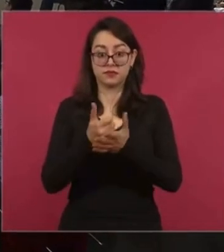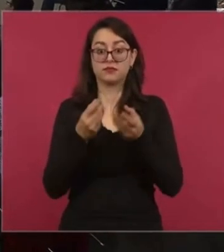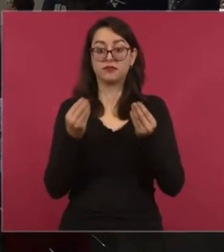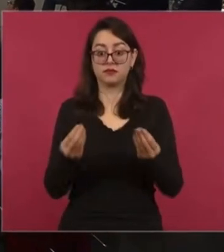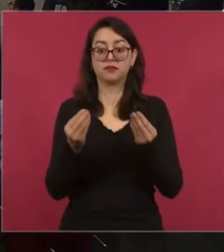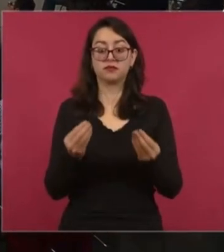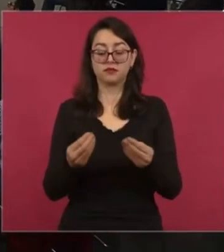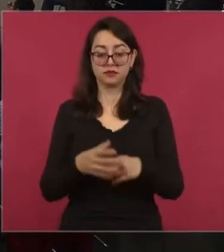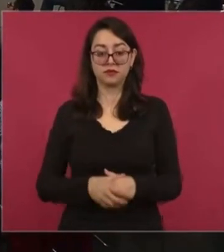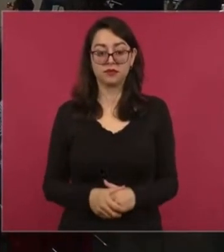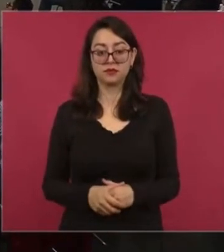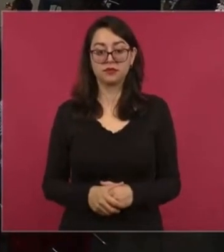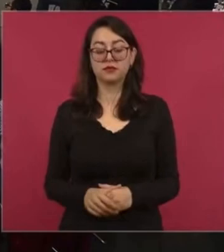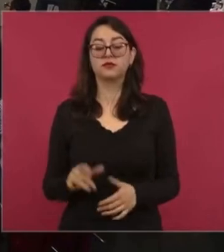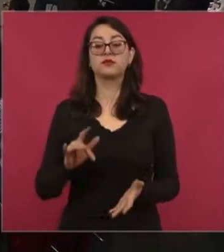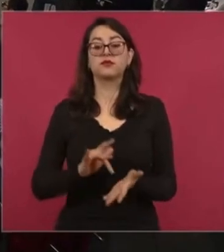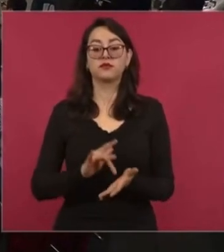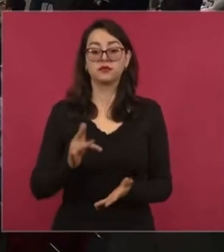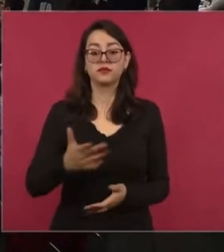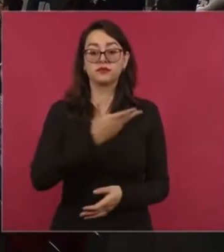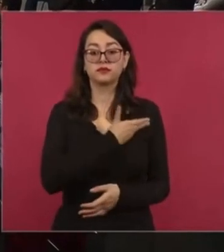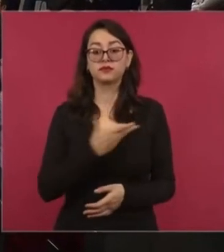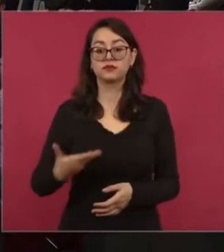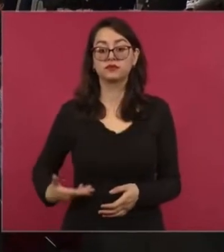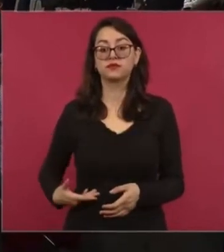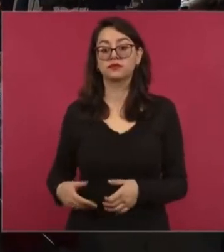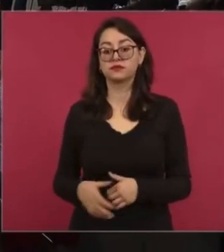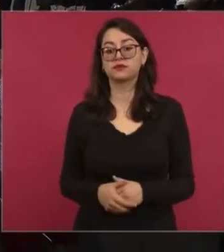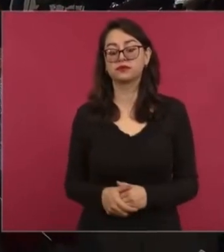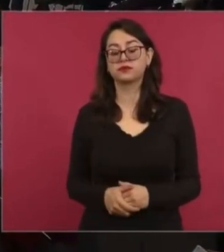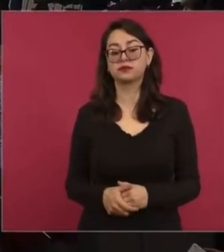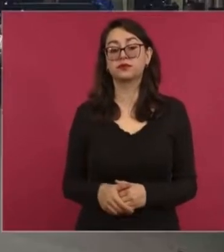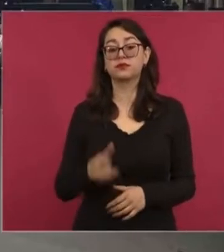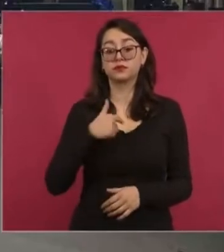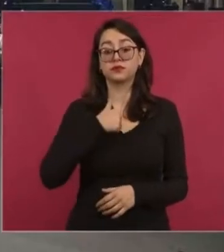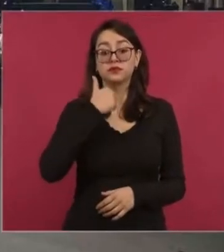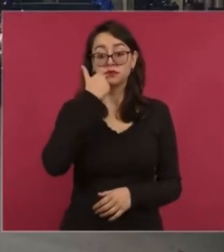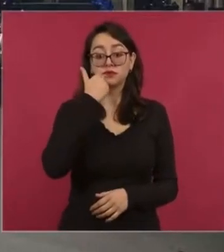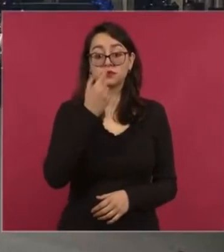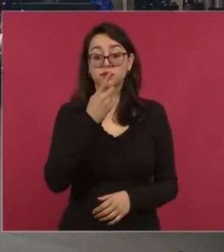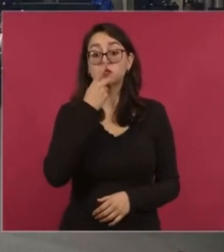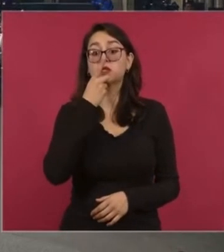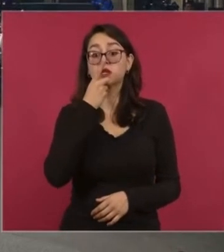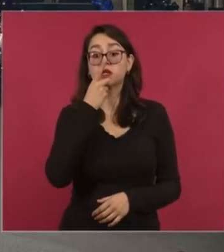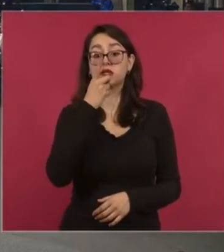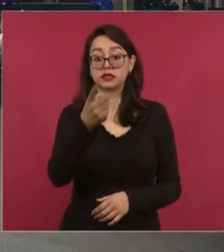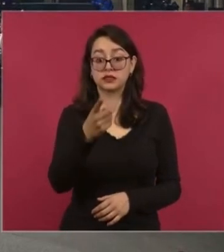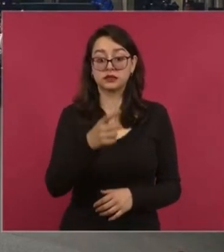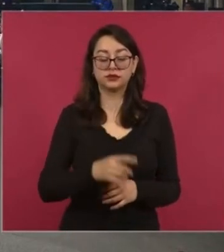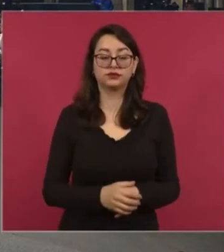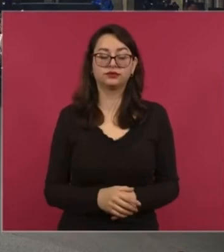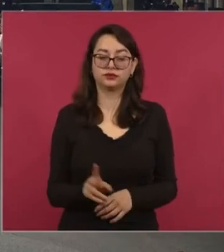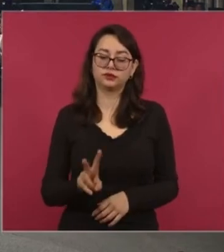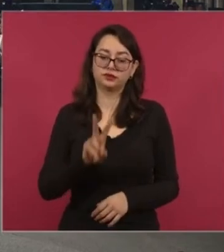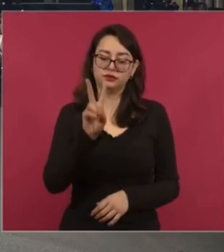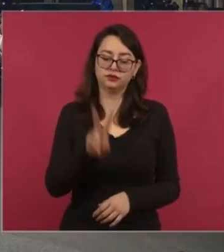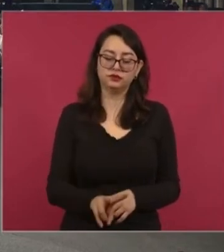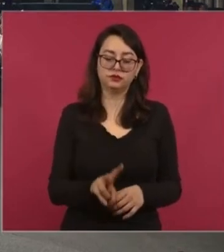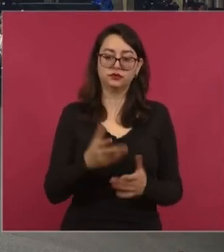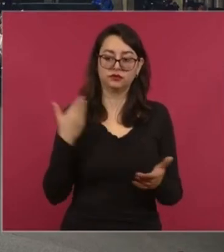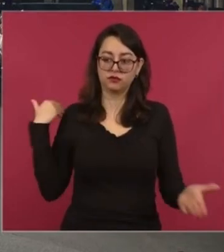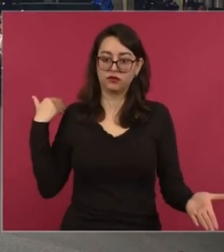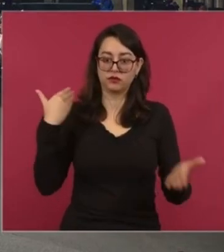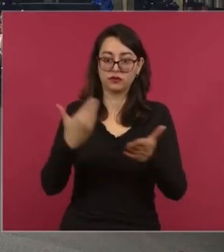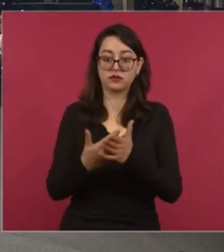Y además quiero aportar que efectivamente muchas personas están muy agradecidas por todos los programas sociales, porque